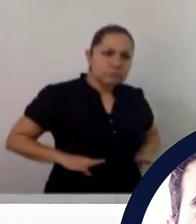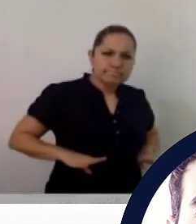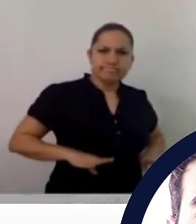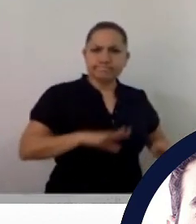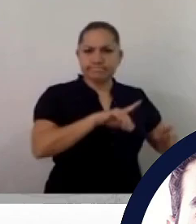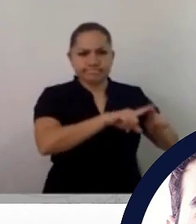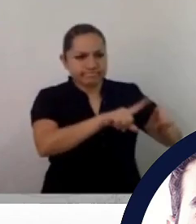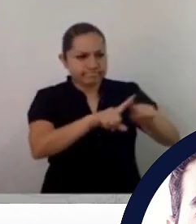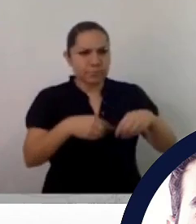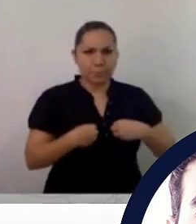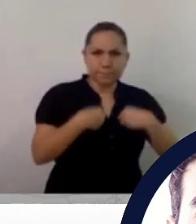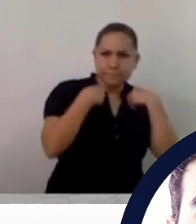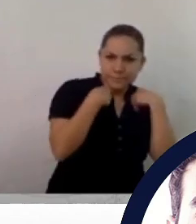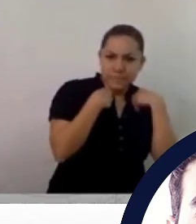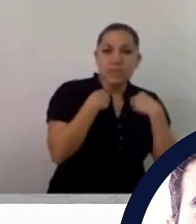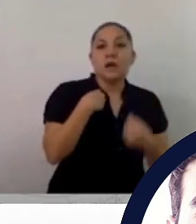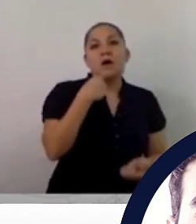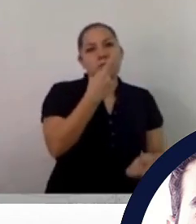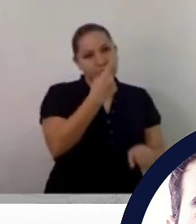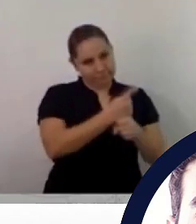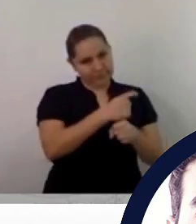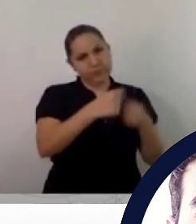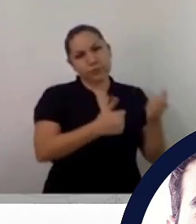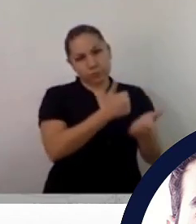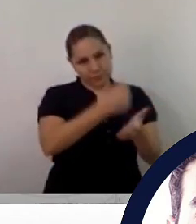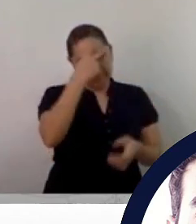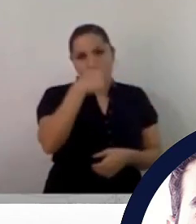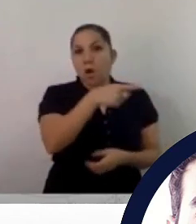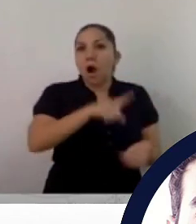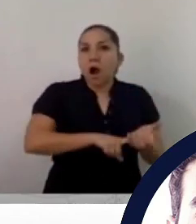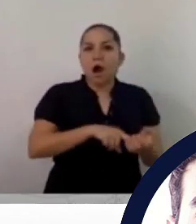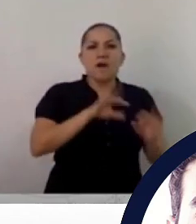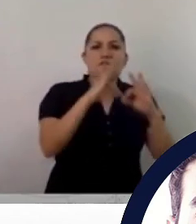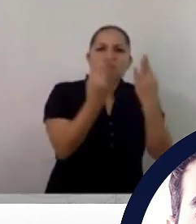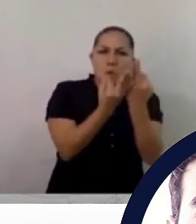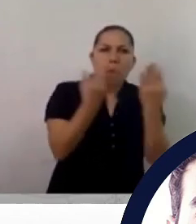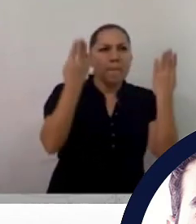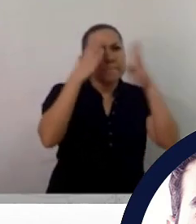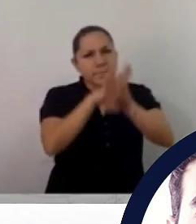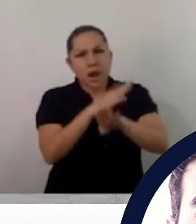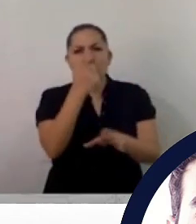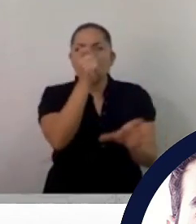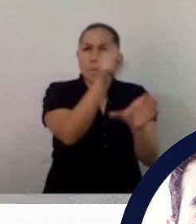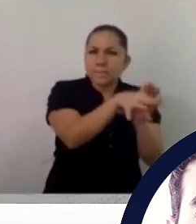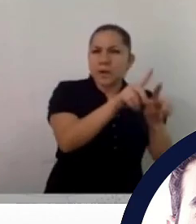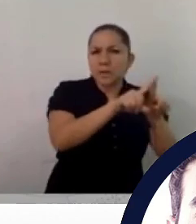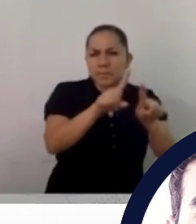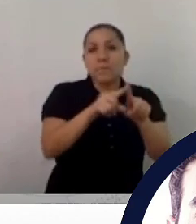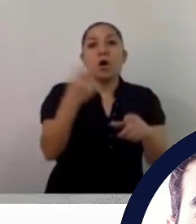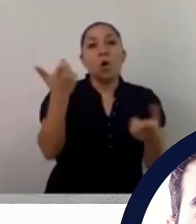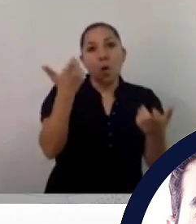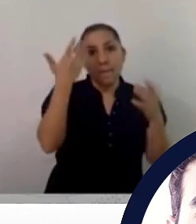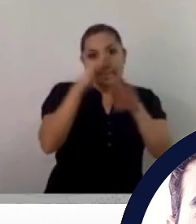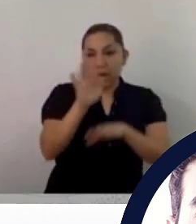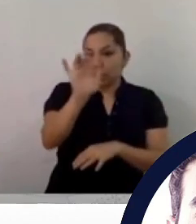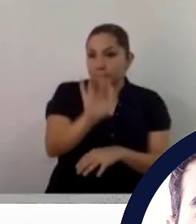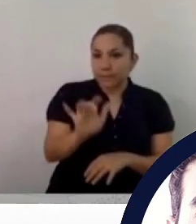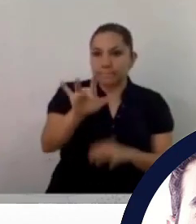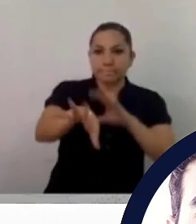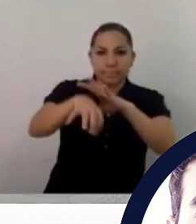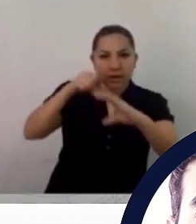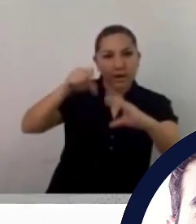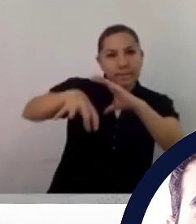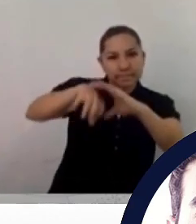Corrupción. Es decir, pues prácticamente salimos tronados. Y en la percepción de corrupción es